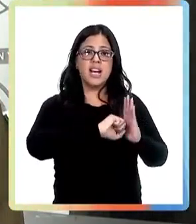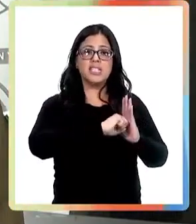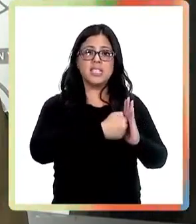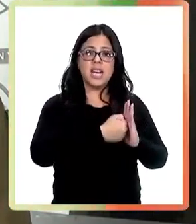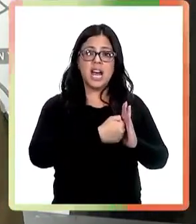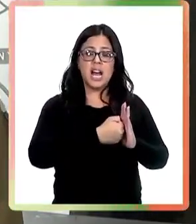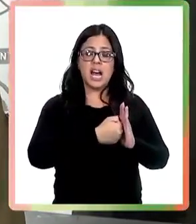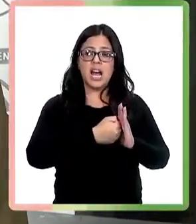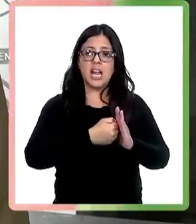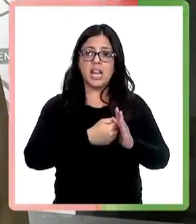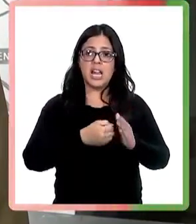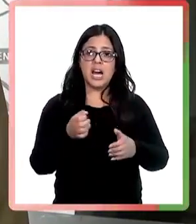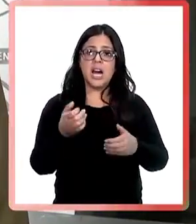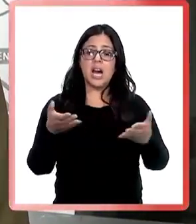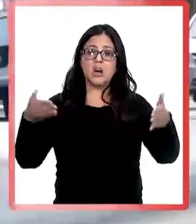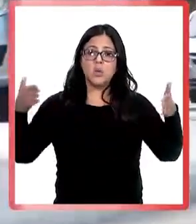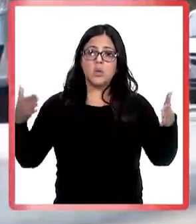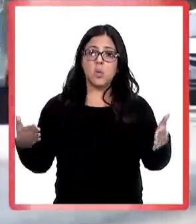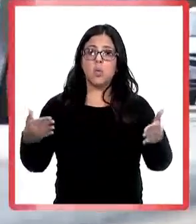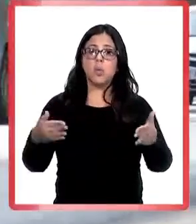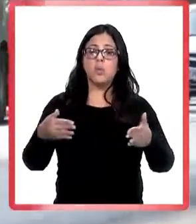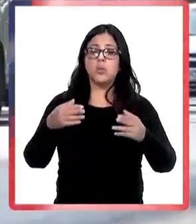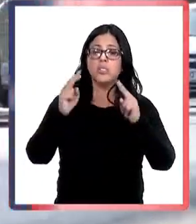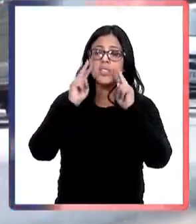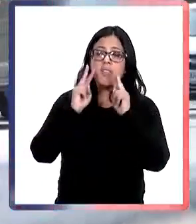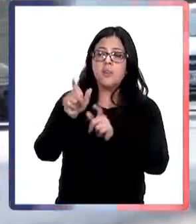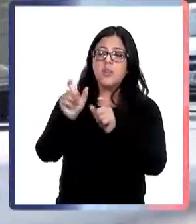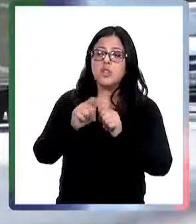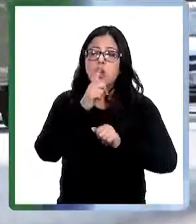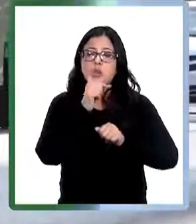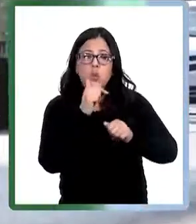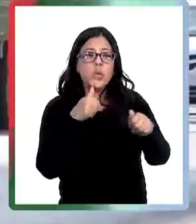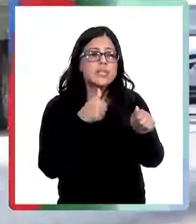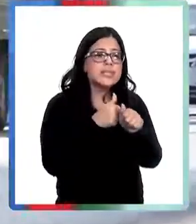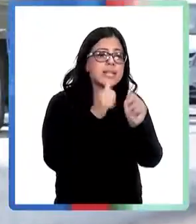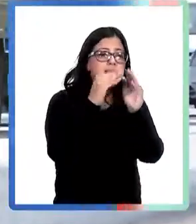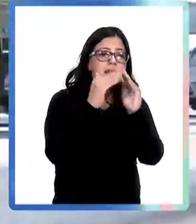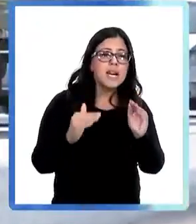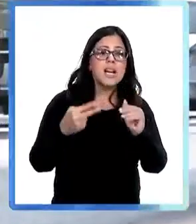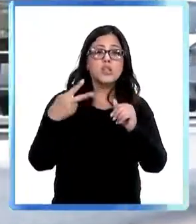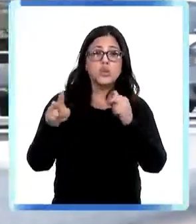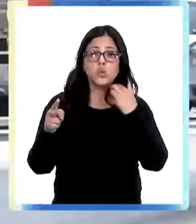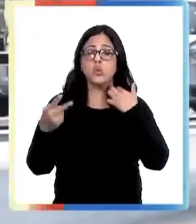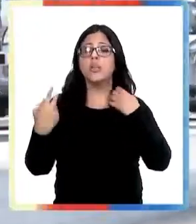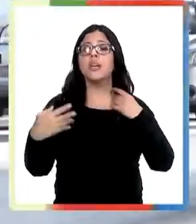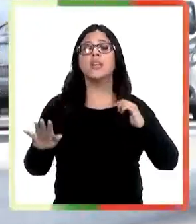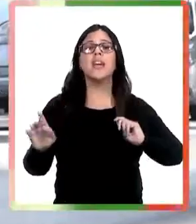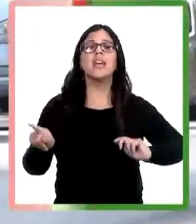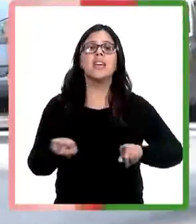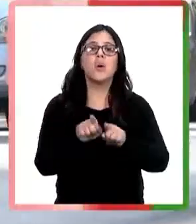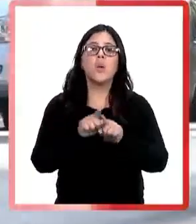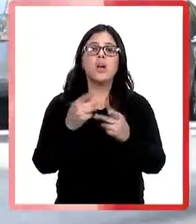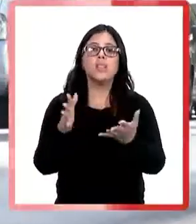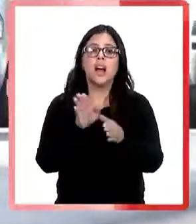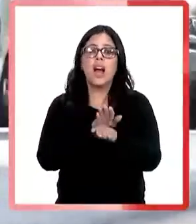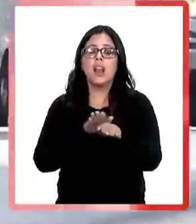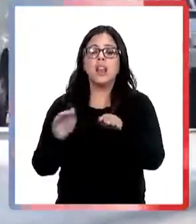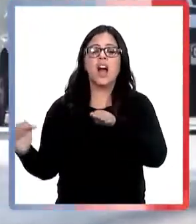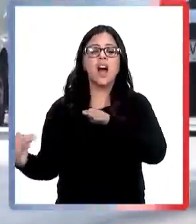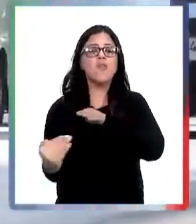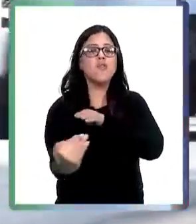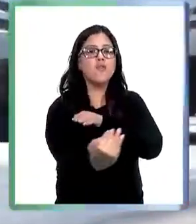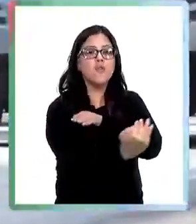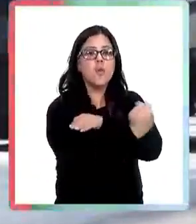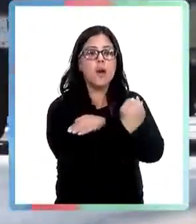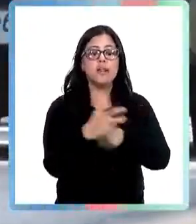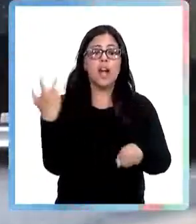domicilio, de dar una vuelta más. El robo violento de vehículos como portonazos, encerronas y asaltos